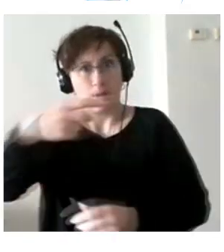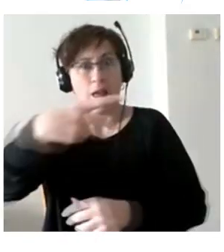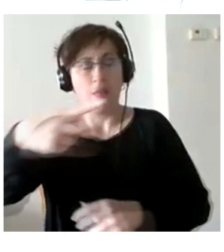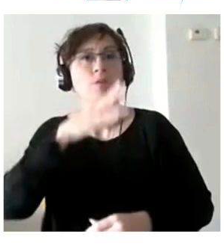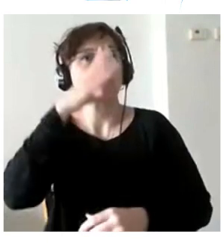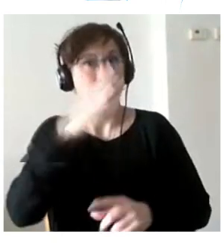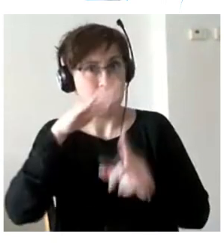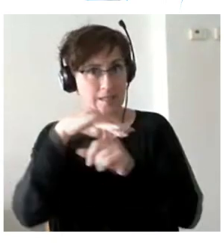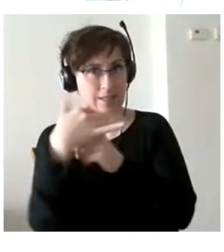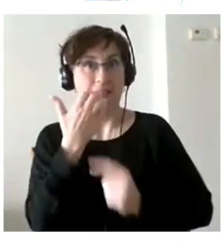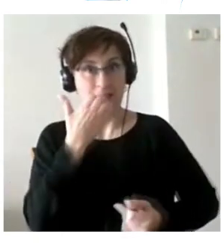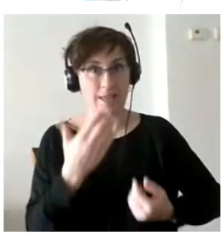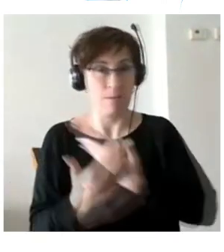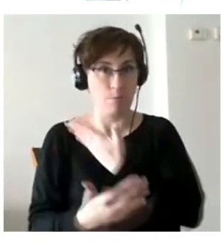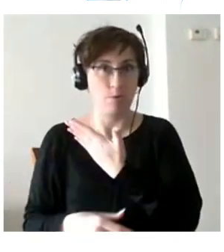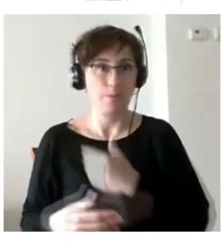pueden ser las que trae esta imagen.